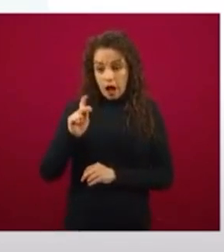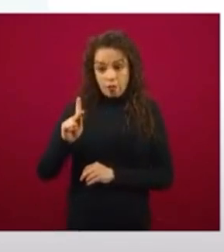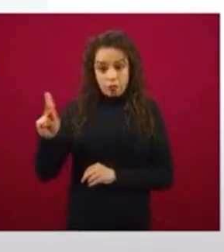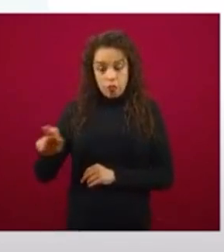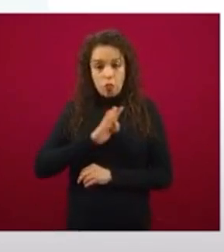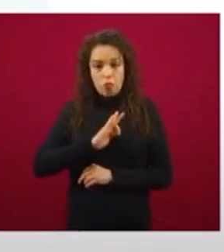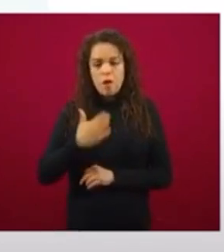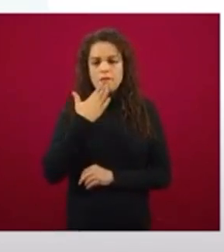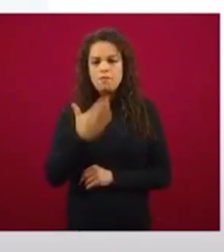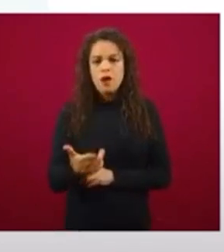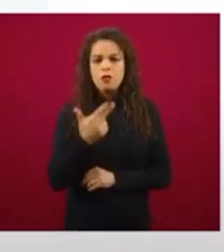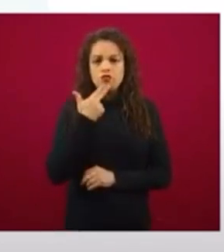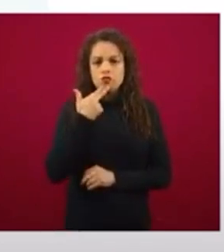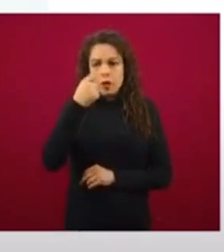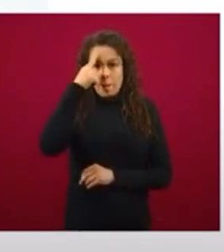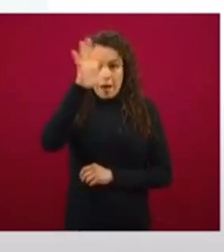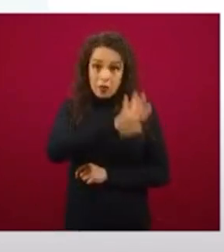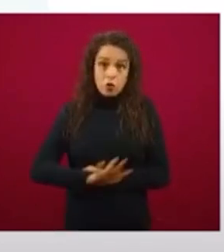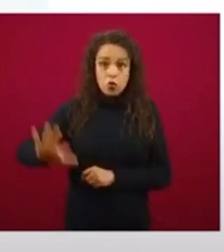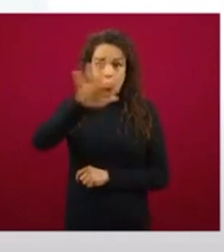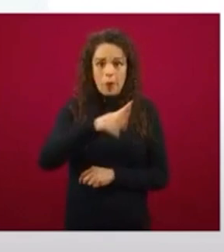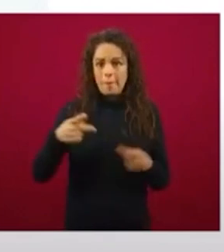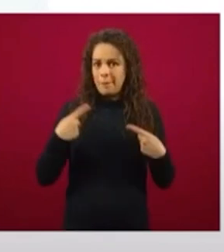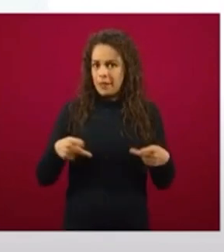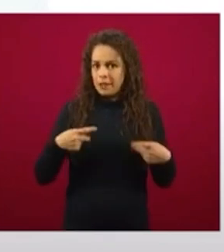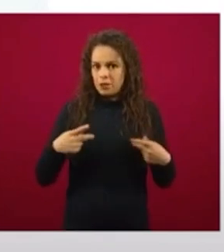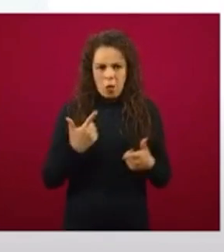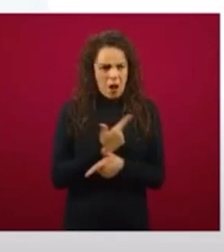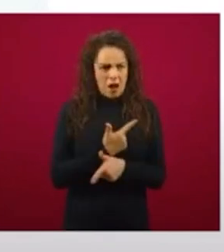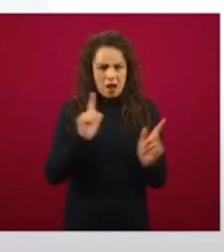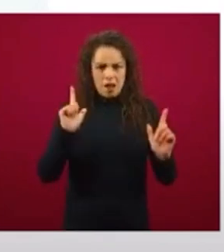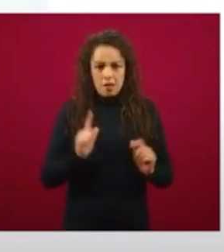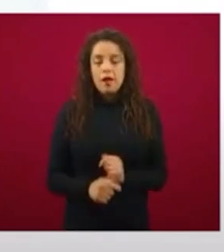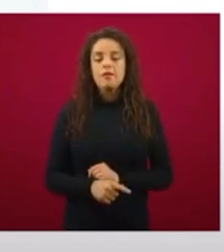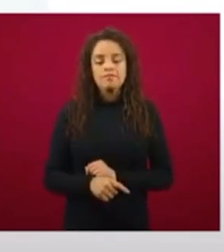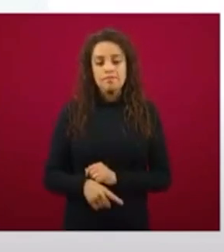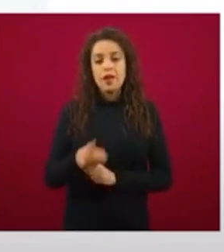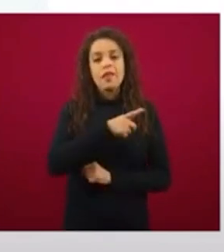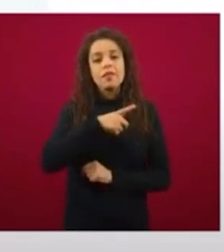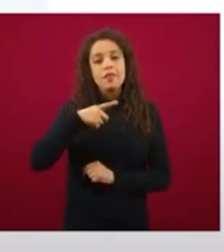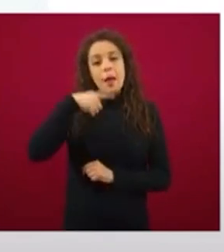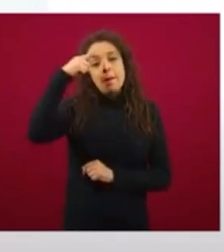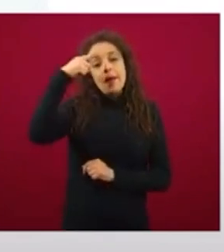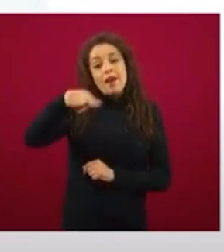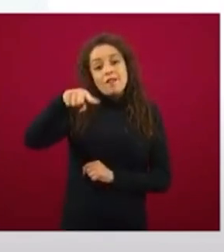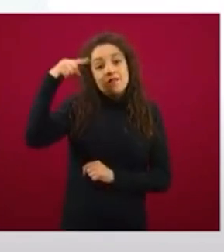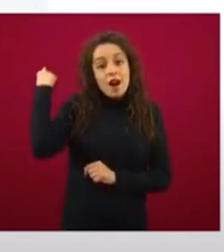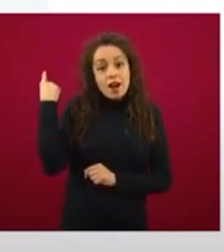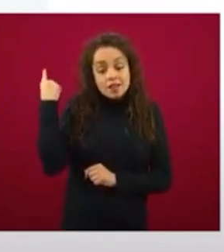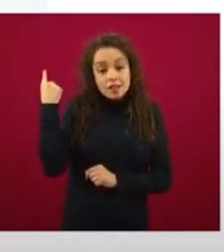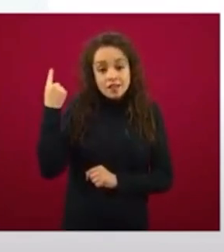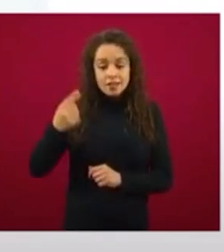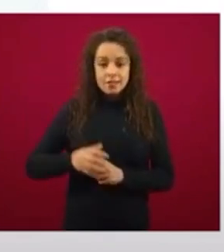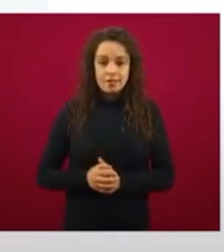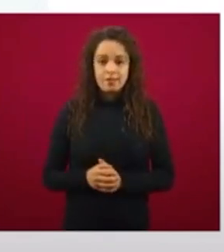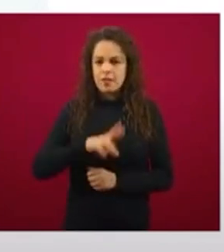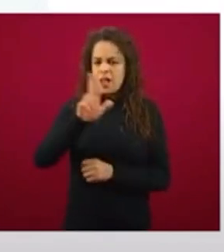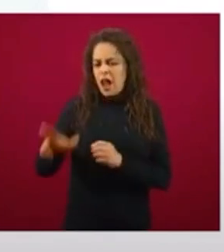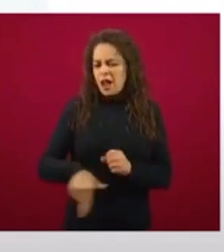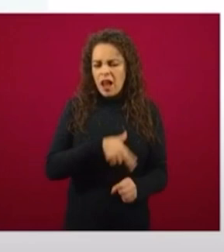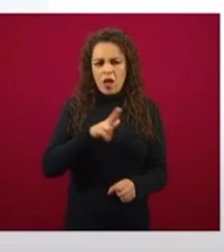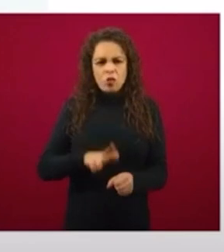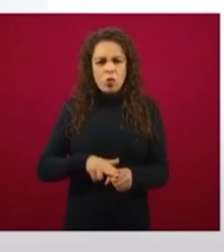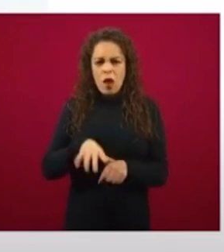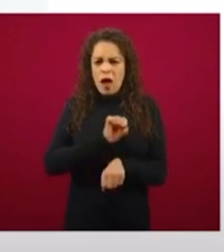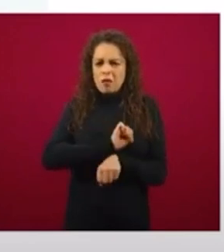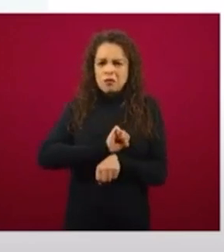hacia el público en general es que tiene que ser muy sencilla. Una plataforma tiene que ser muy natural, de